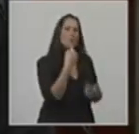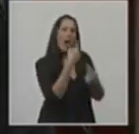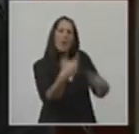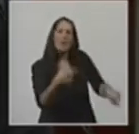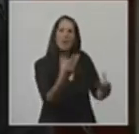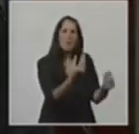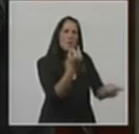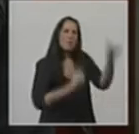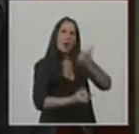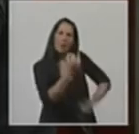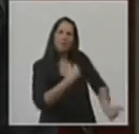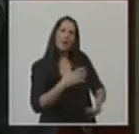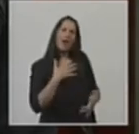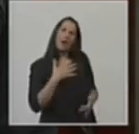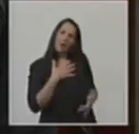angustias.